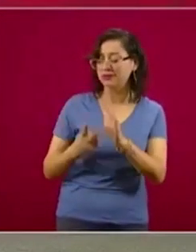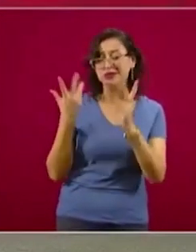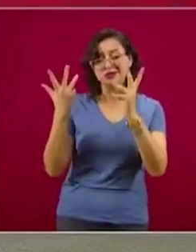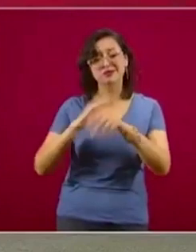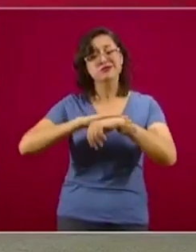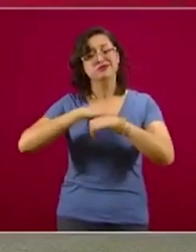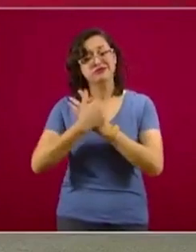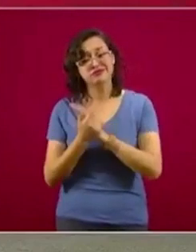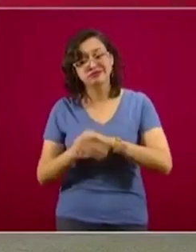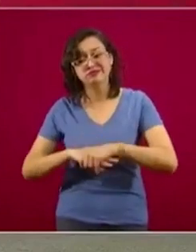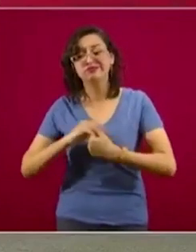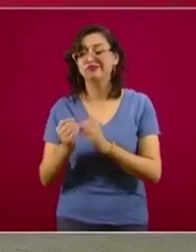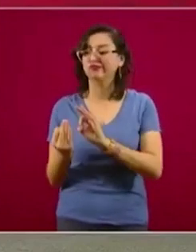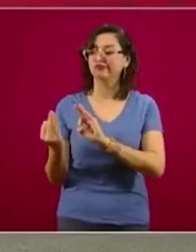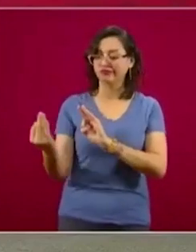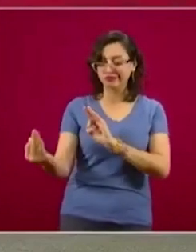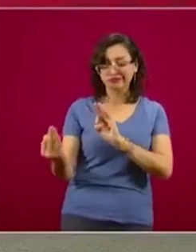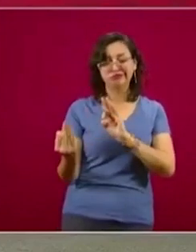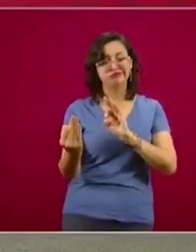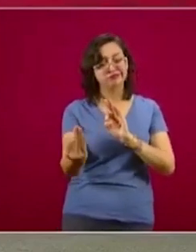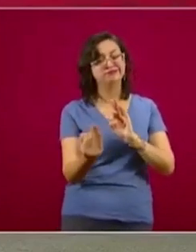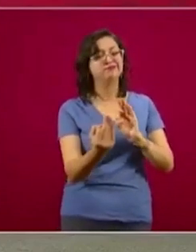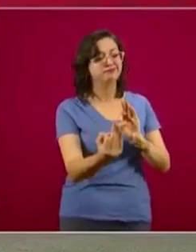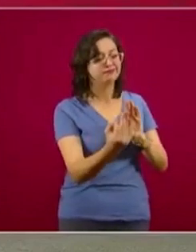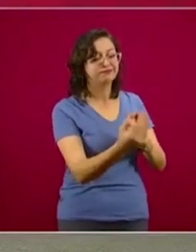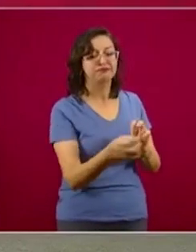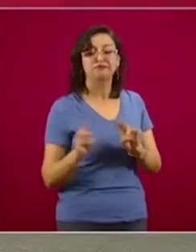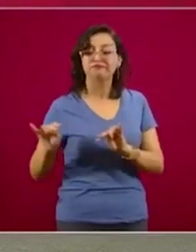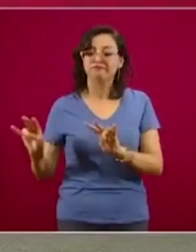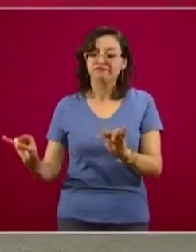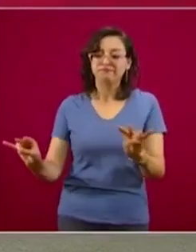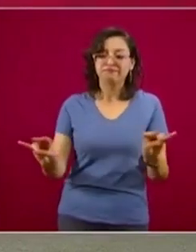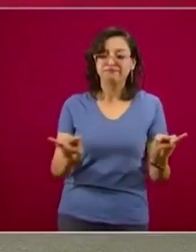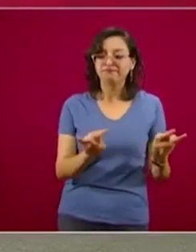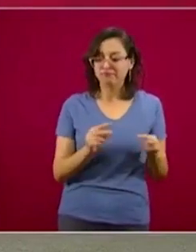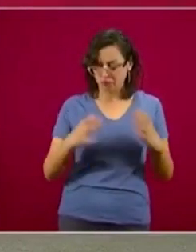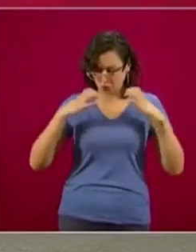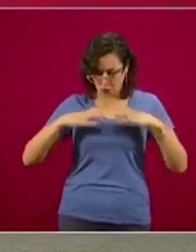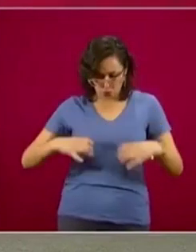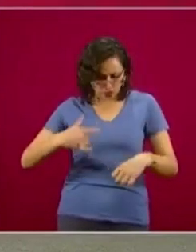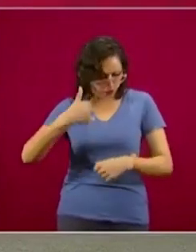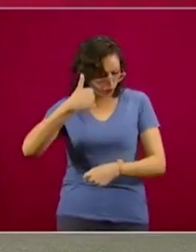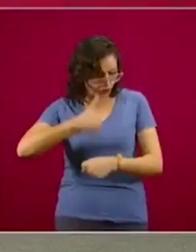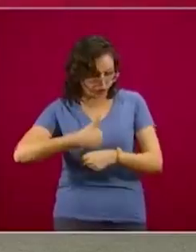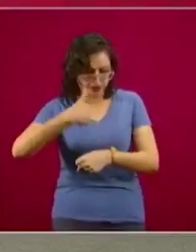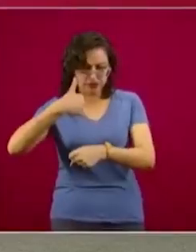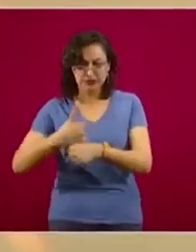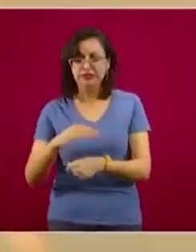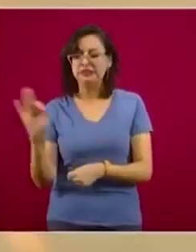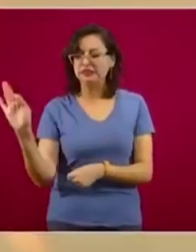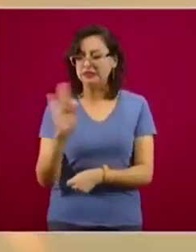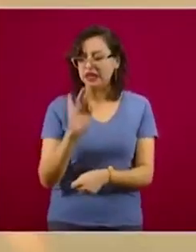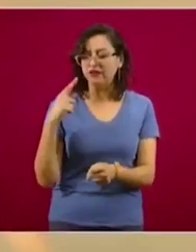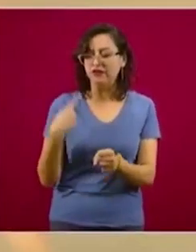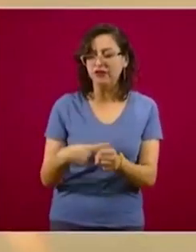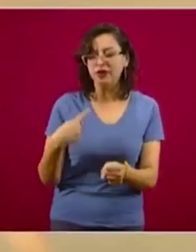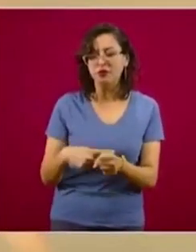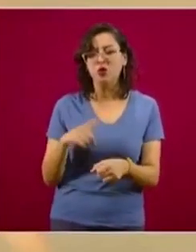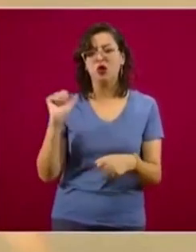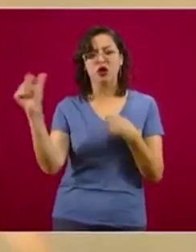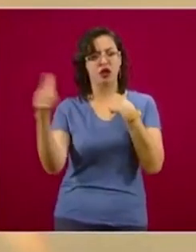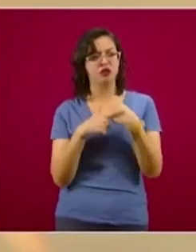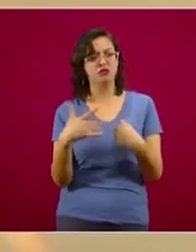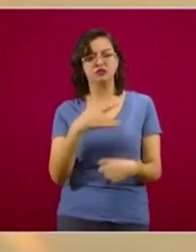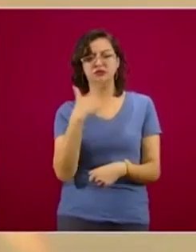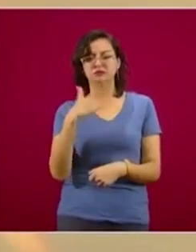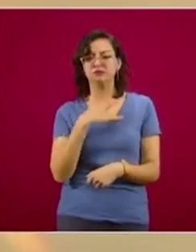las manos, a guardar sana distancia y a estar atentos de lo que pasa en nuestro cuerpo para poder identificar si tenemos algún